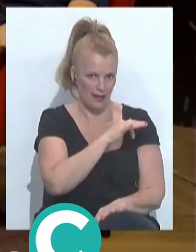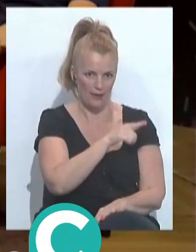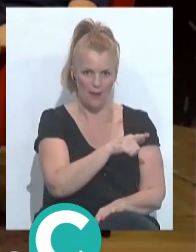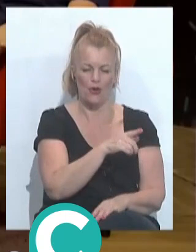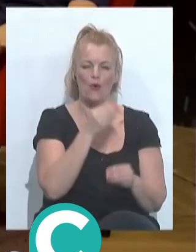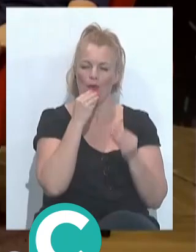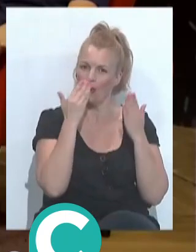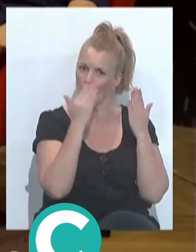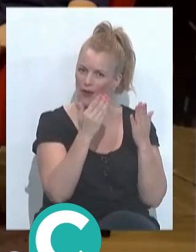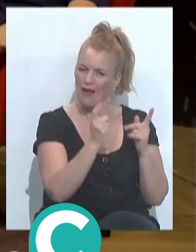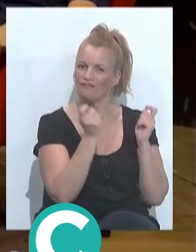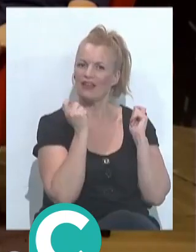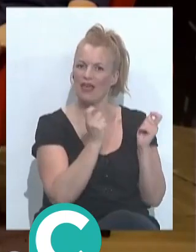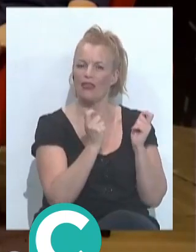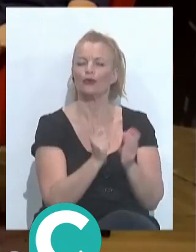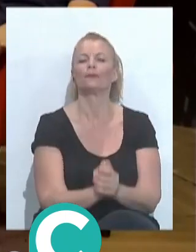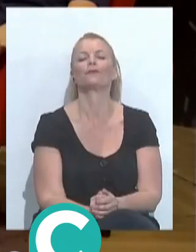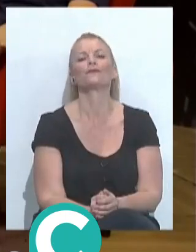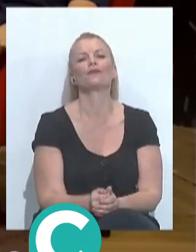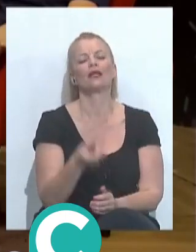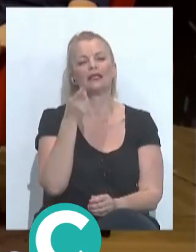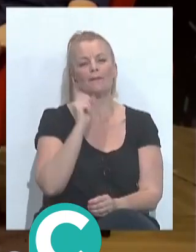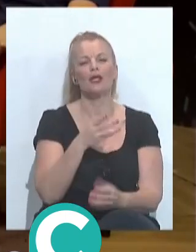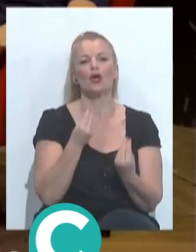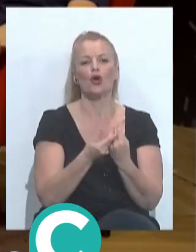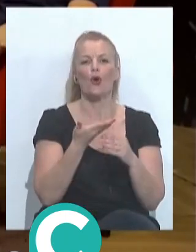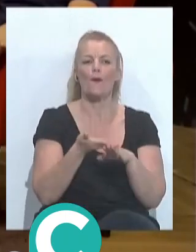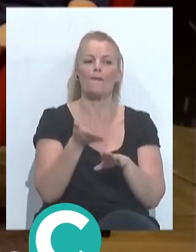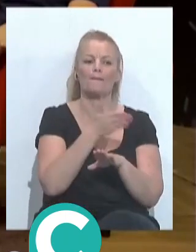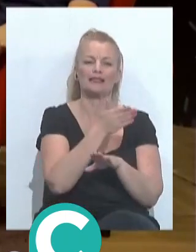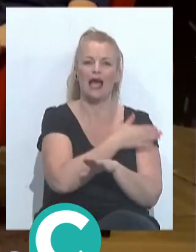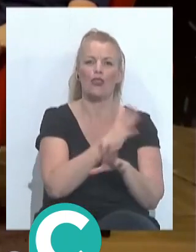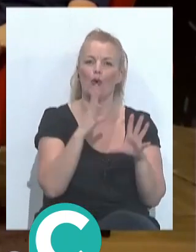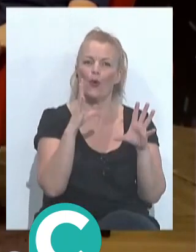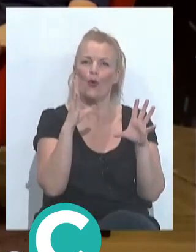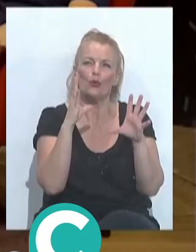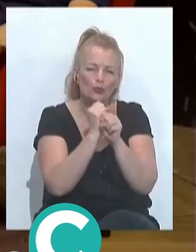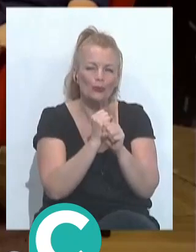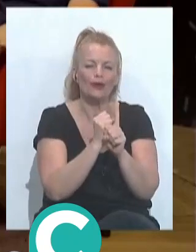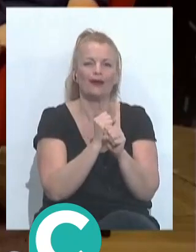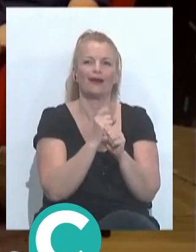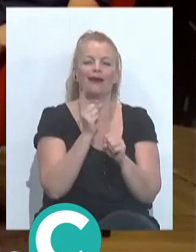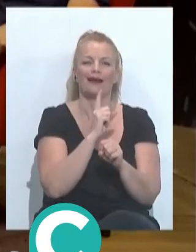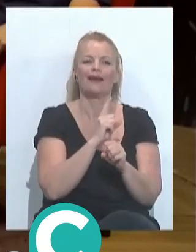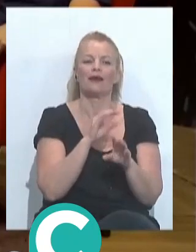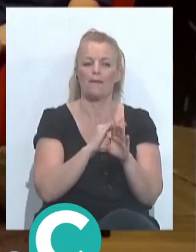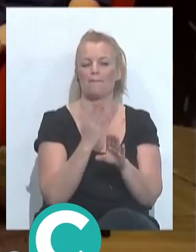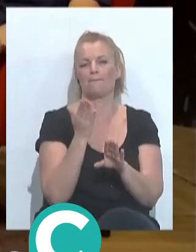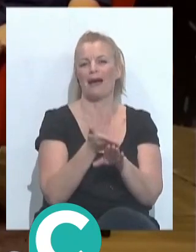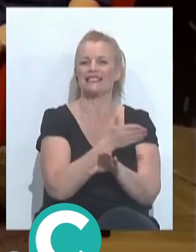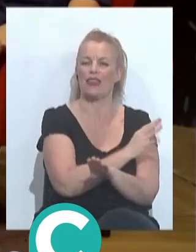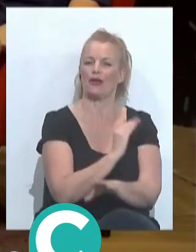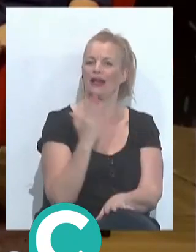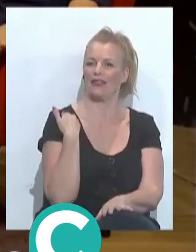año, enhorabuena, felicidades. Y también con pasado oscuro, no de jurado, sino pasado muy reciente